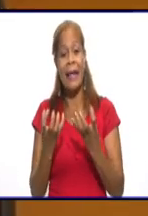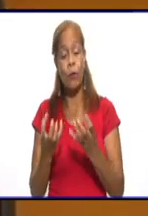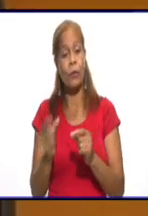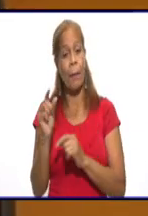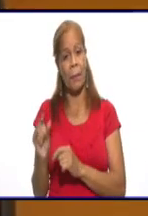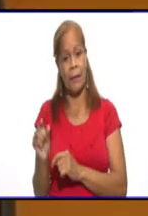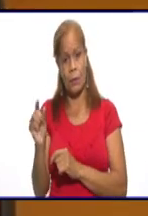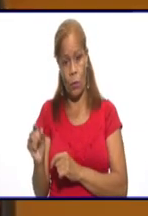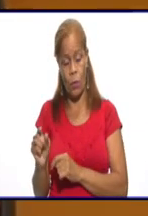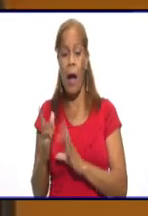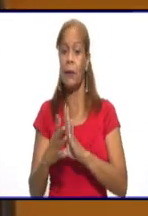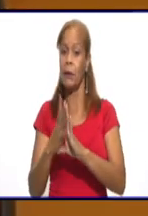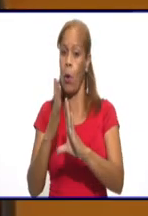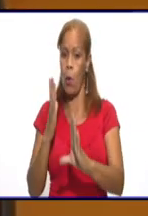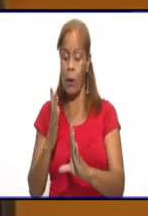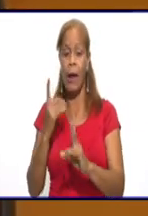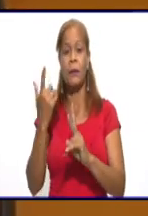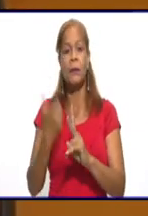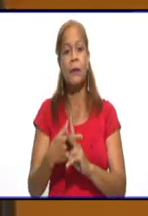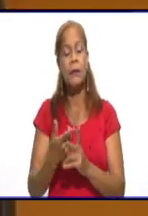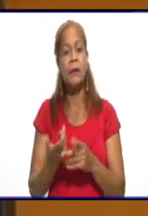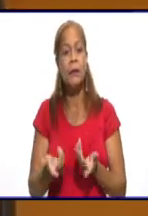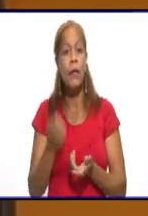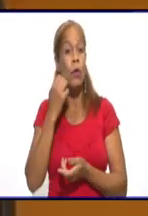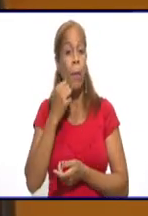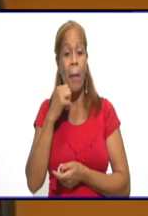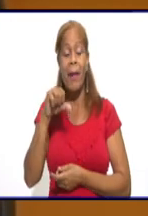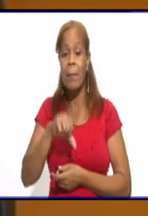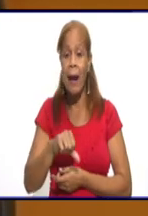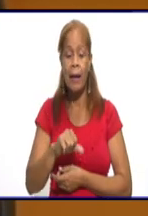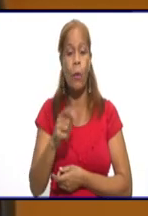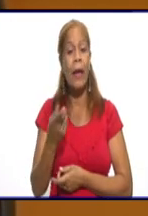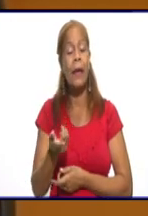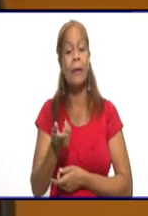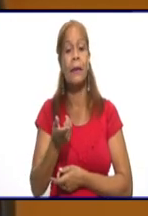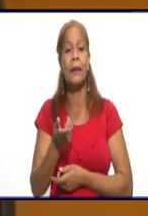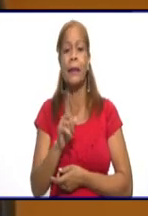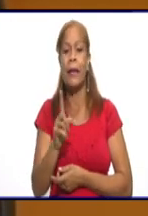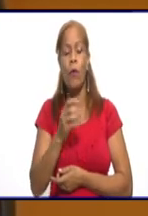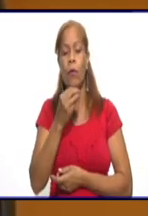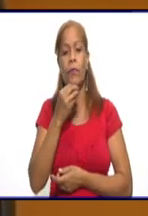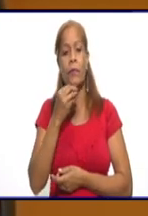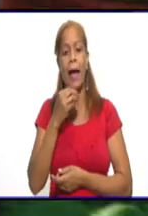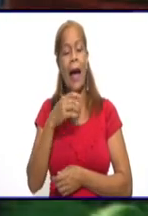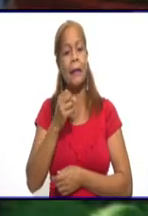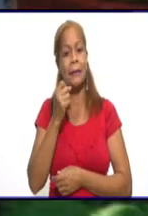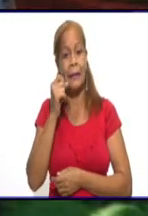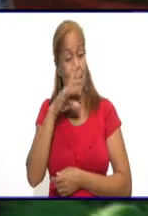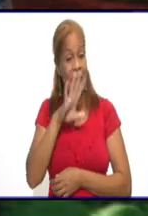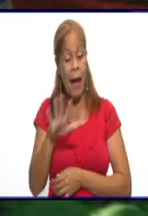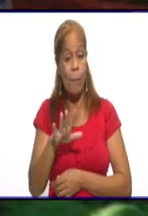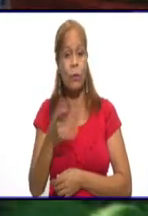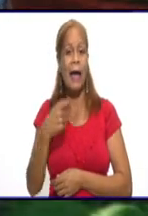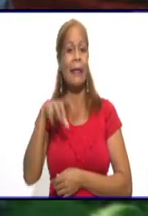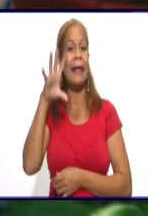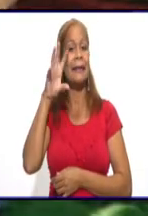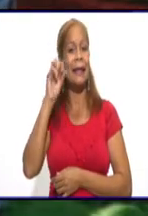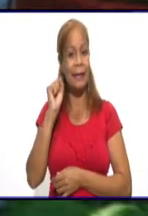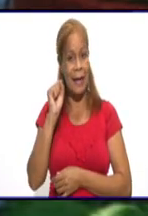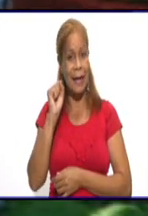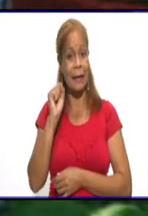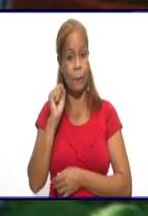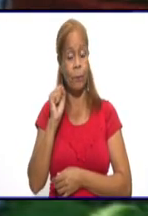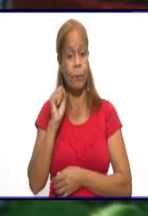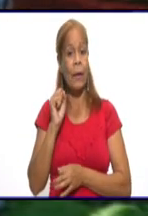es, permanece lleno de personas, y lo peor es que no acabamos de entender la necesidad del distanciamiento. Y fíjese, lleno de personas en las